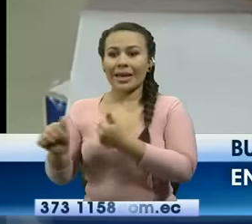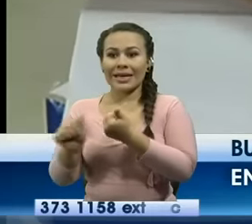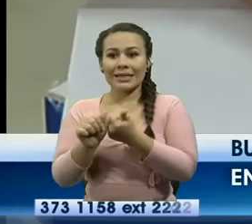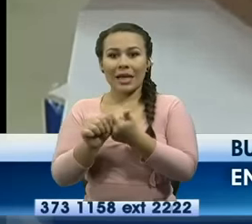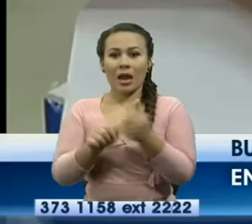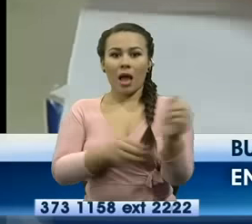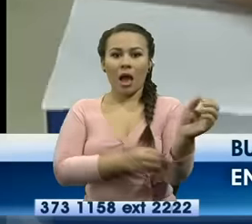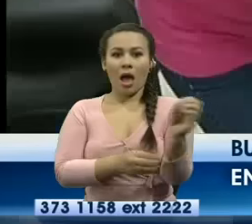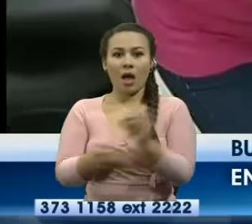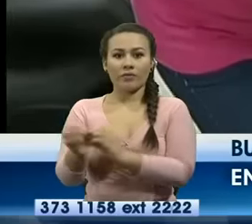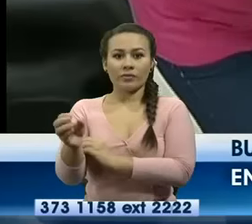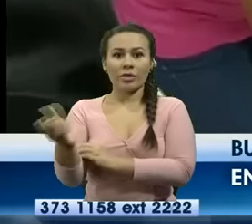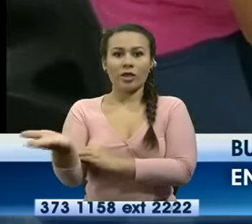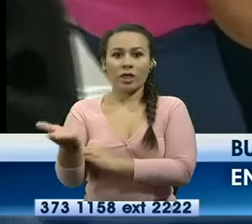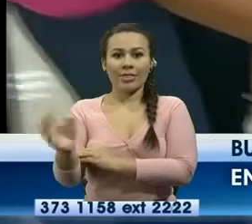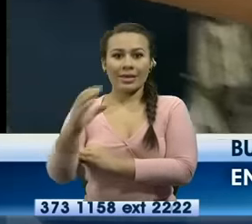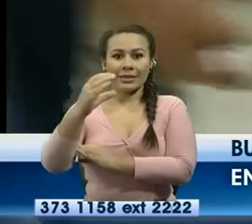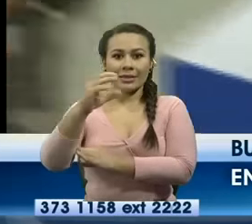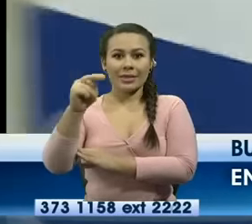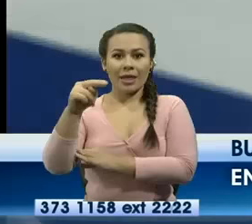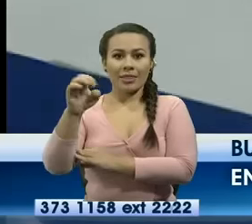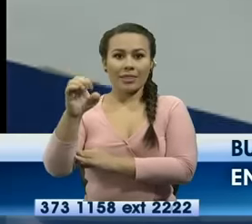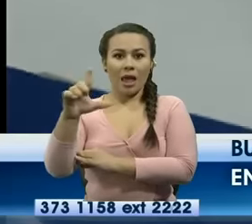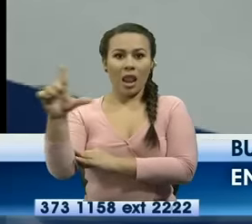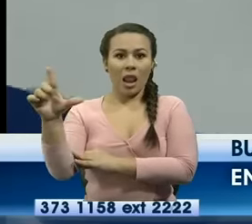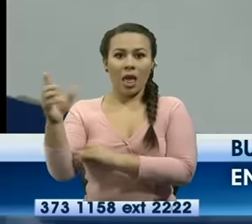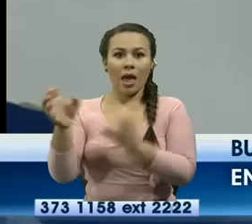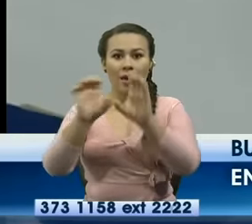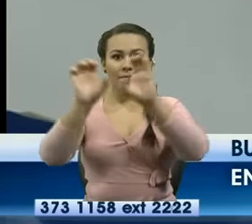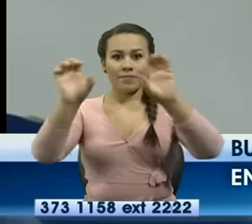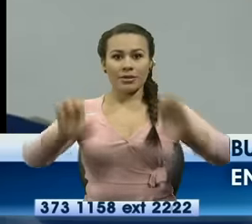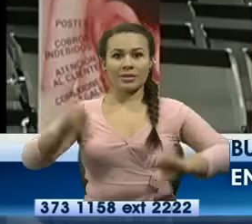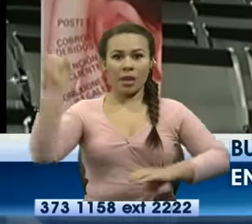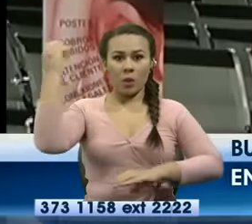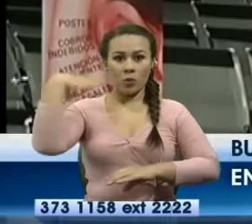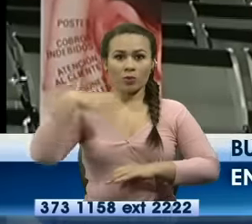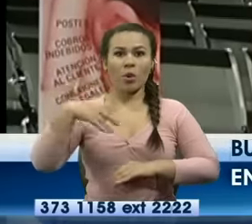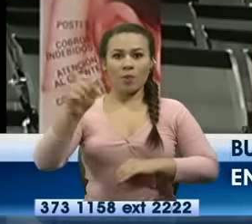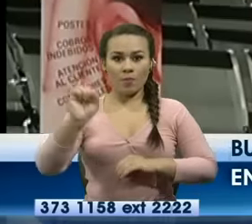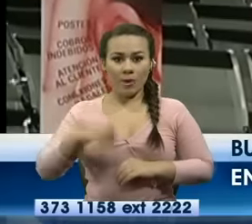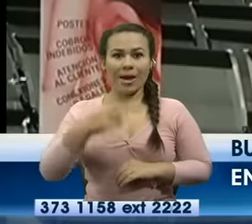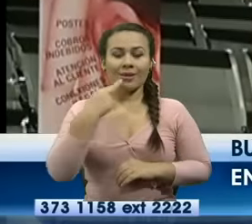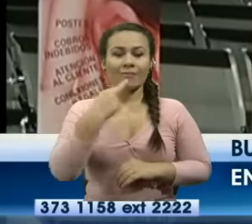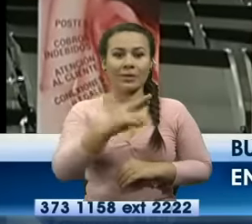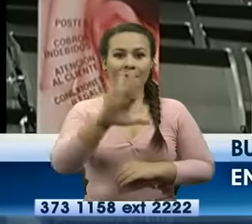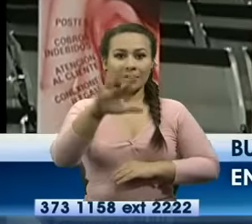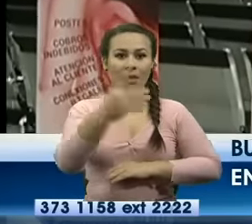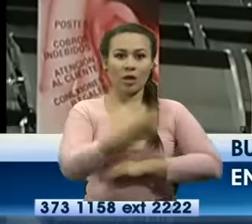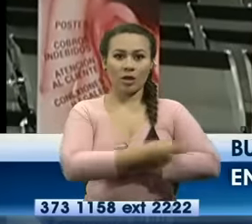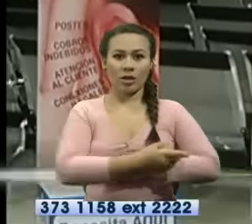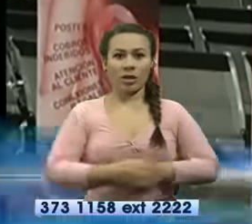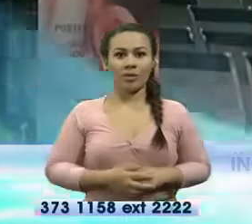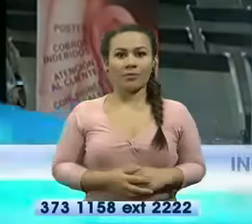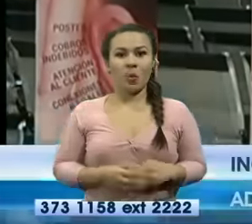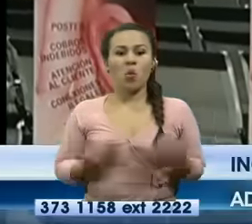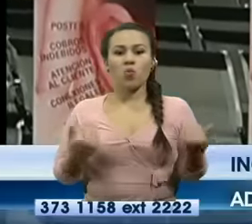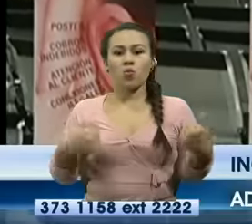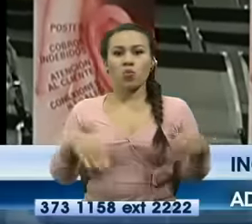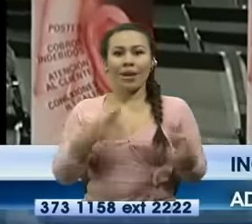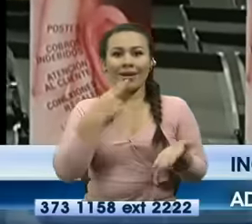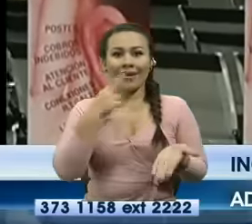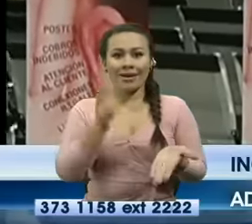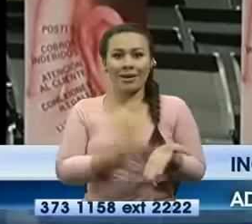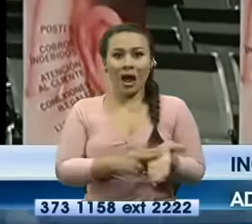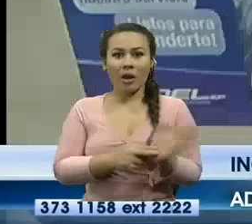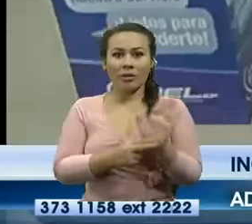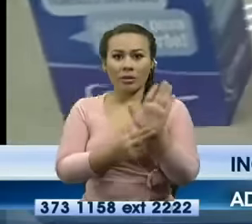agencia de la CENEL se espera que la respuesta llegue en cinco días usted puede denunciar con cualquier papel que usted tenga